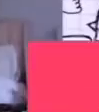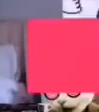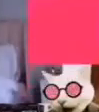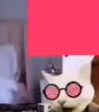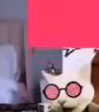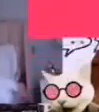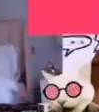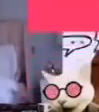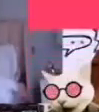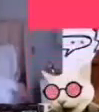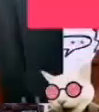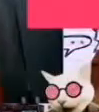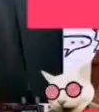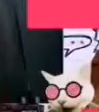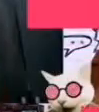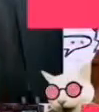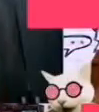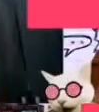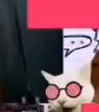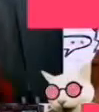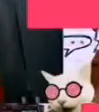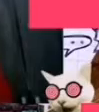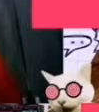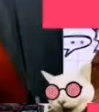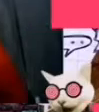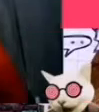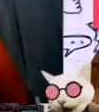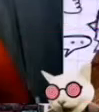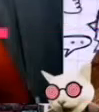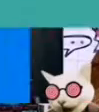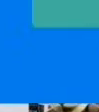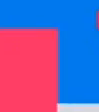A continuación Casi Noticias